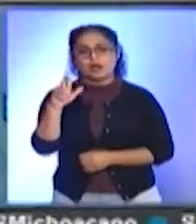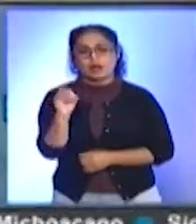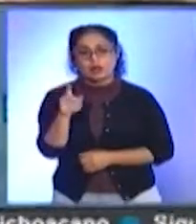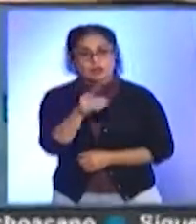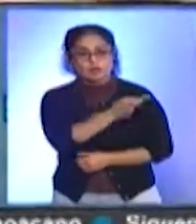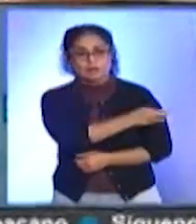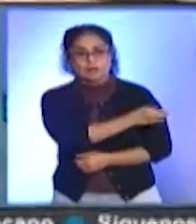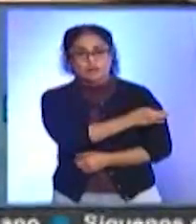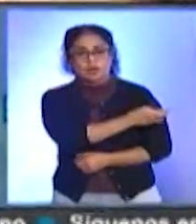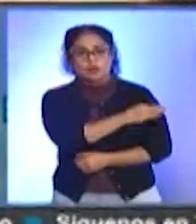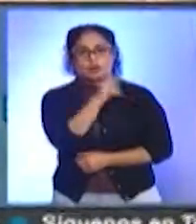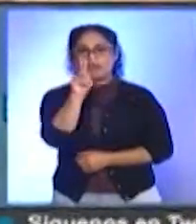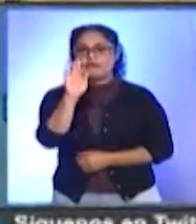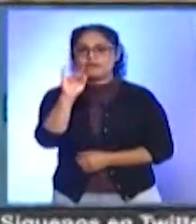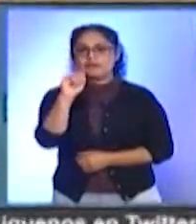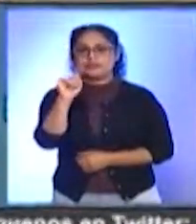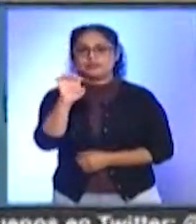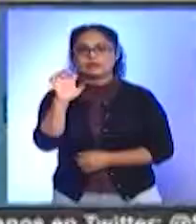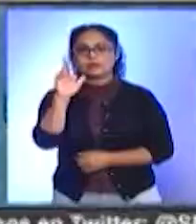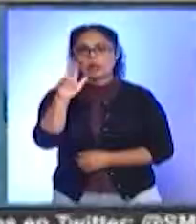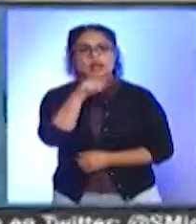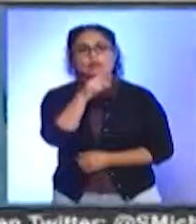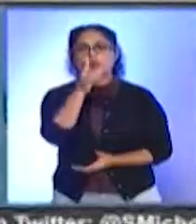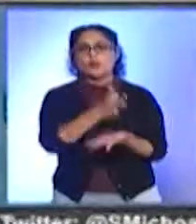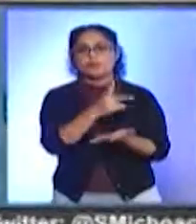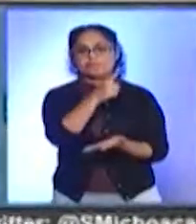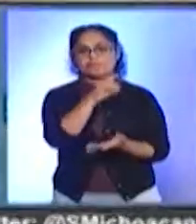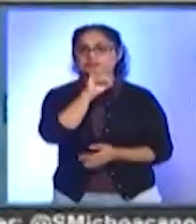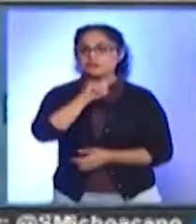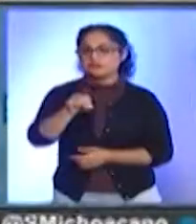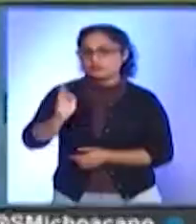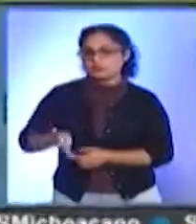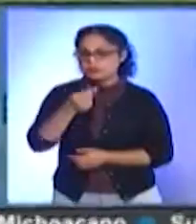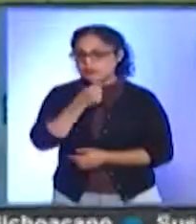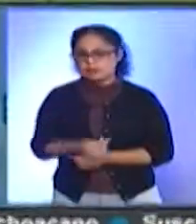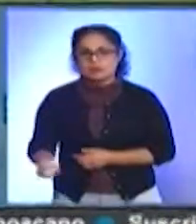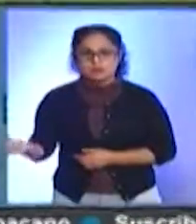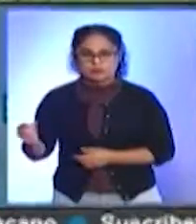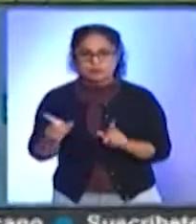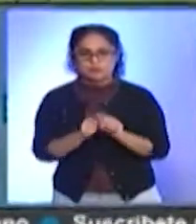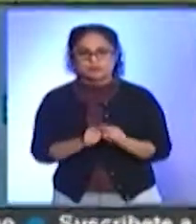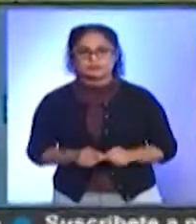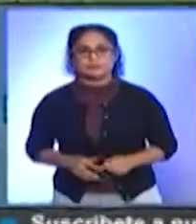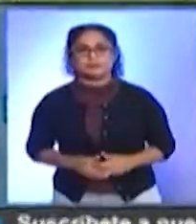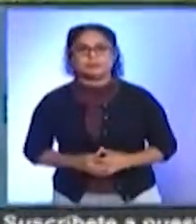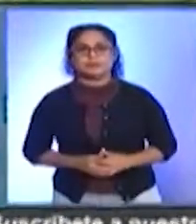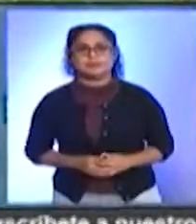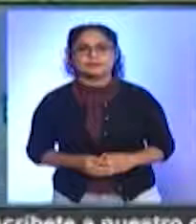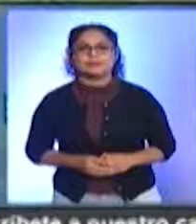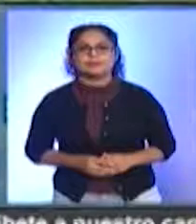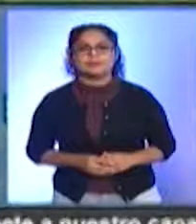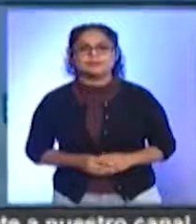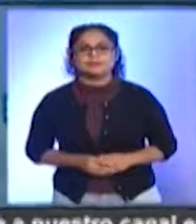se les aplica es el de Pfizer, por ser el autorizado para los menores de edad. Con información de Yesenia Magaña, SM